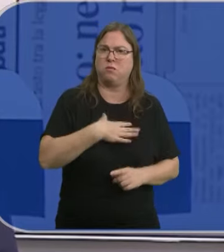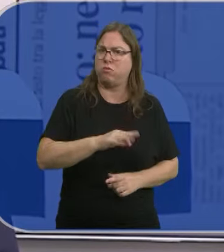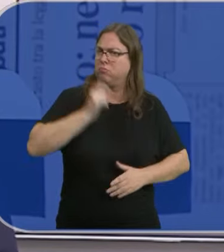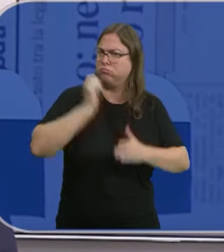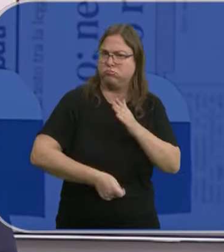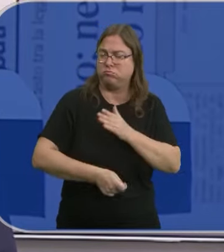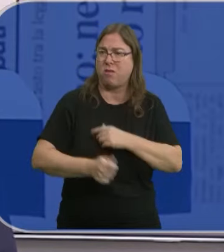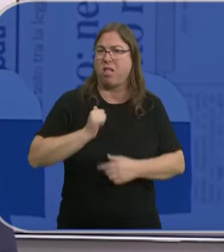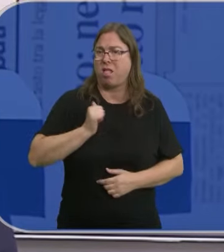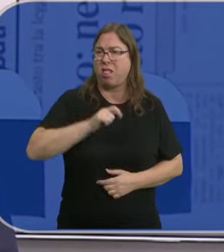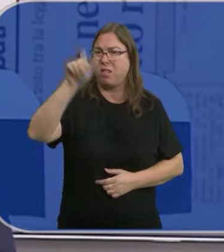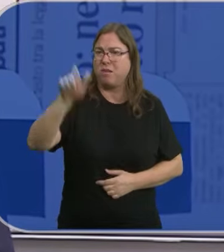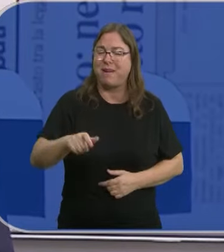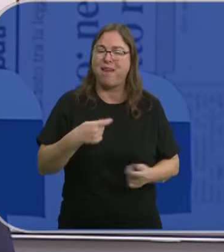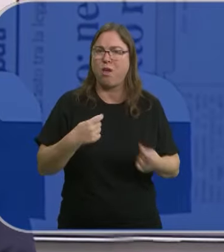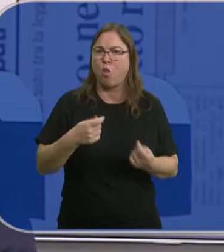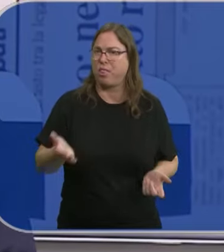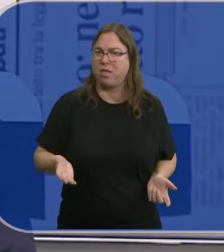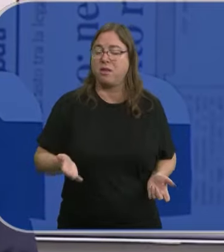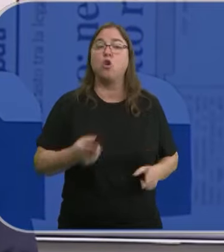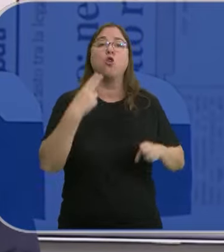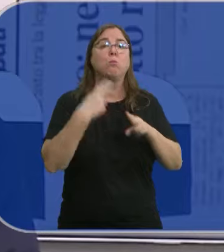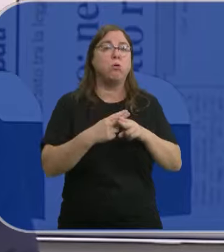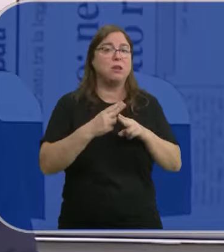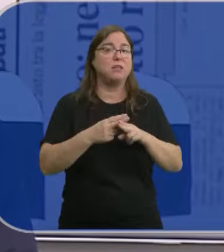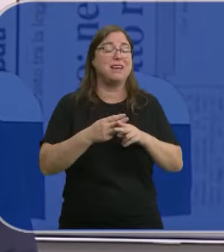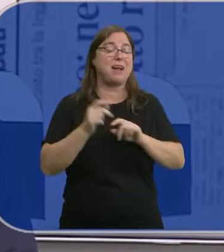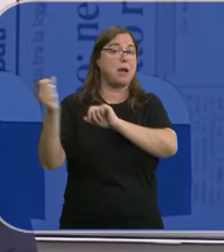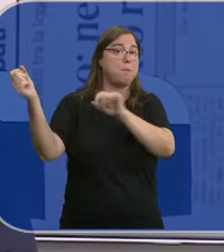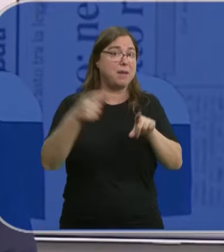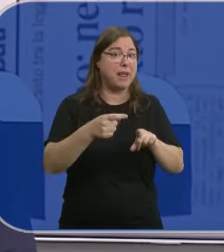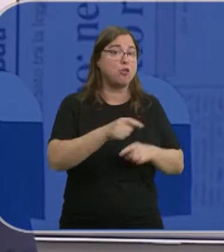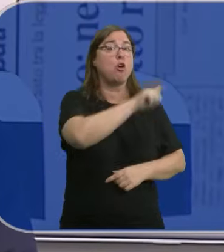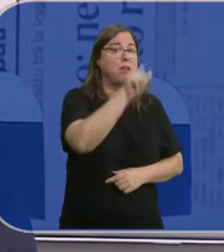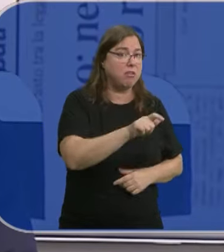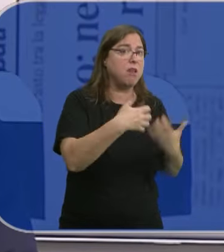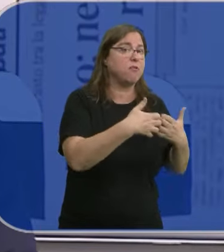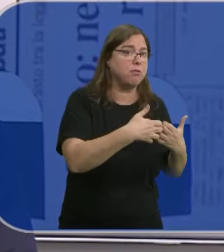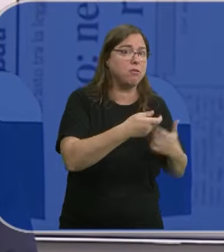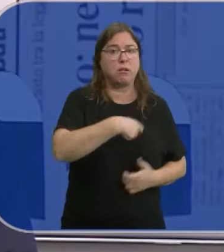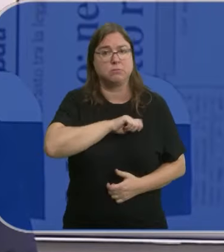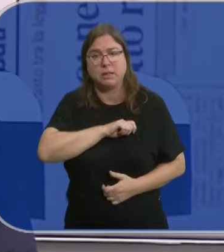a esas personas para hacer negocio. La política migratoria en Italia funciona y en mi país no.